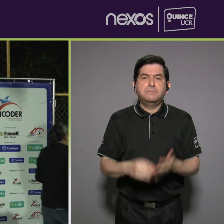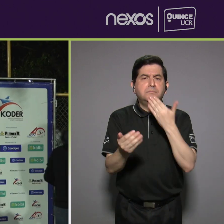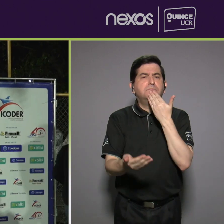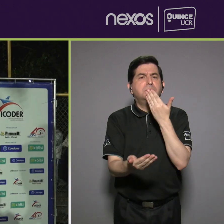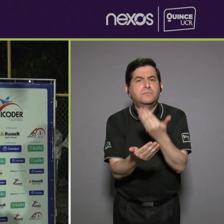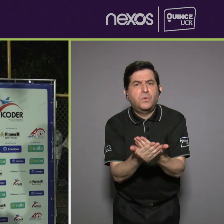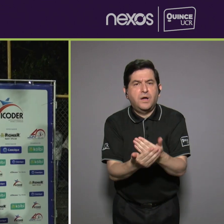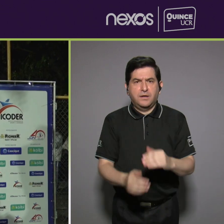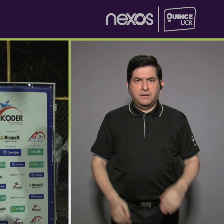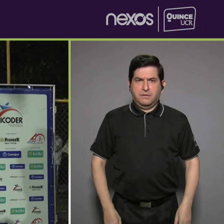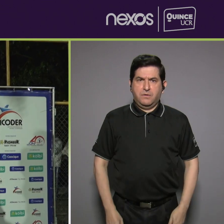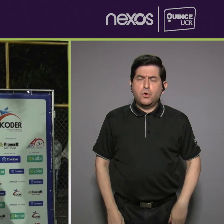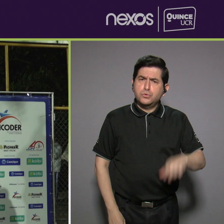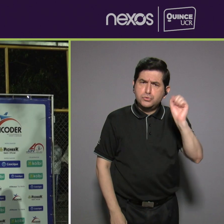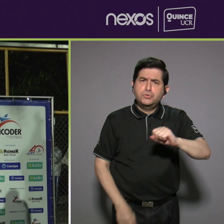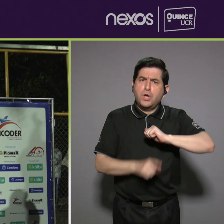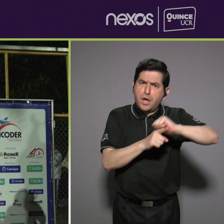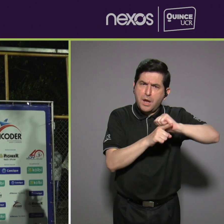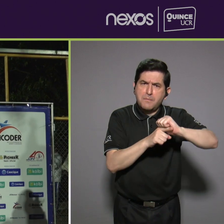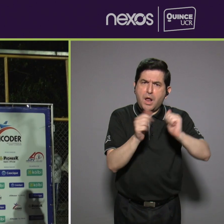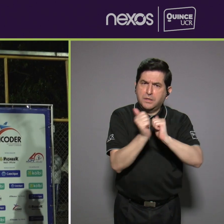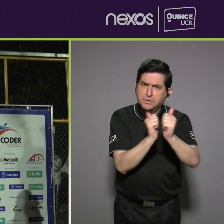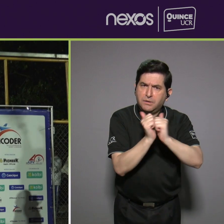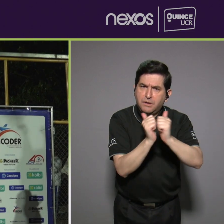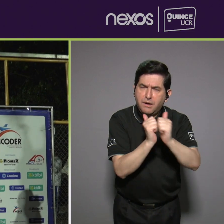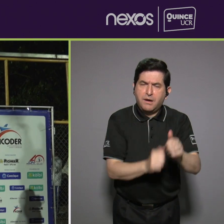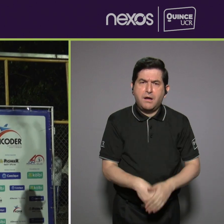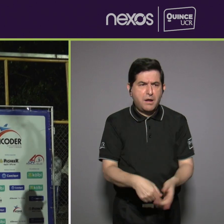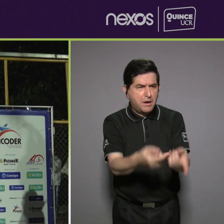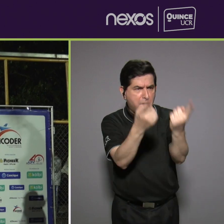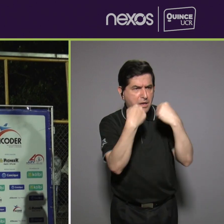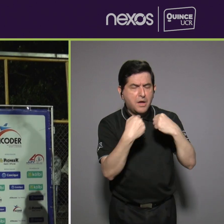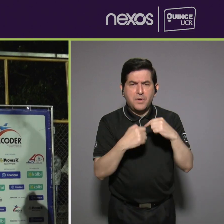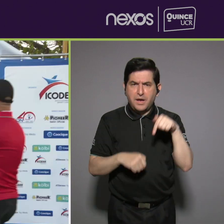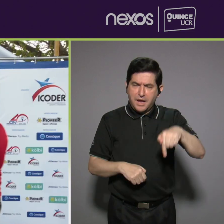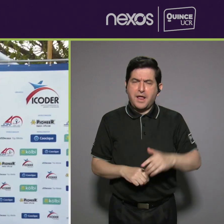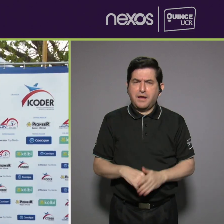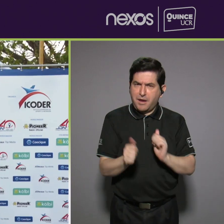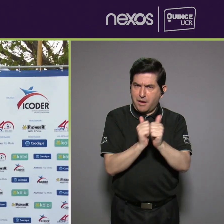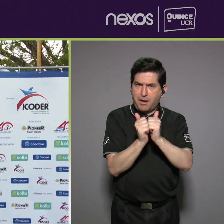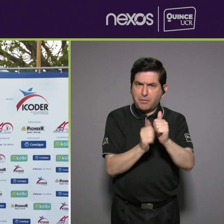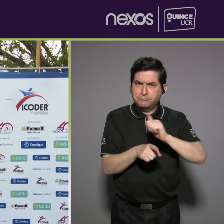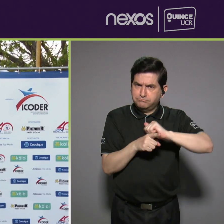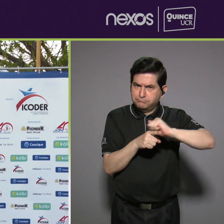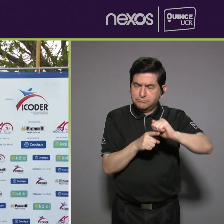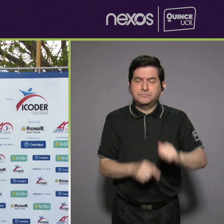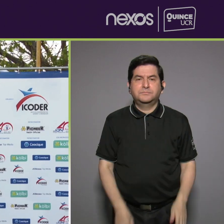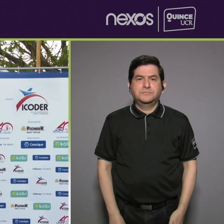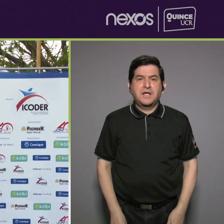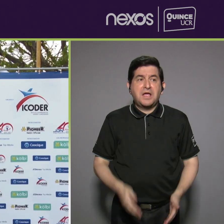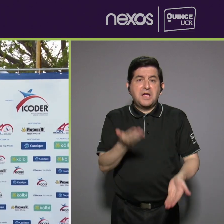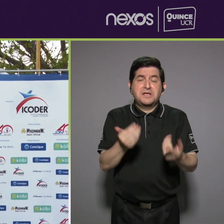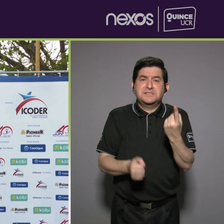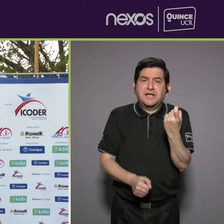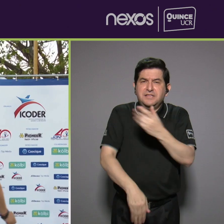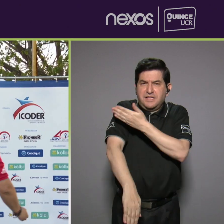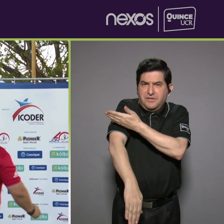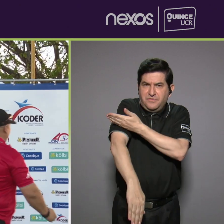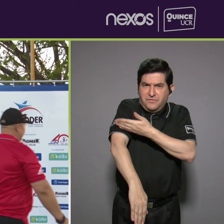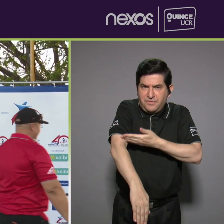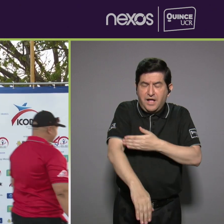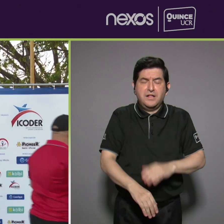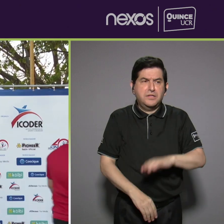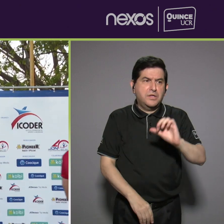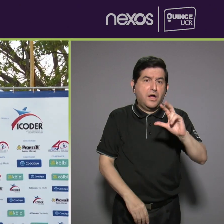que, de decir, que practiquen este deporte y vengan a competir. Quizá a alguien le falta un brazo, a otra persona no.